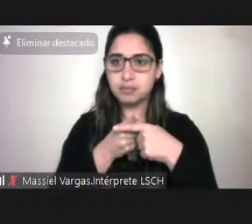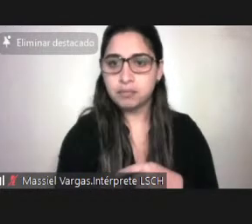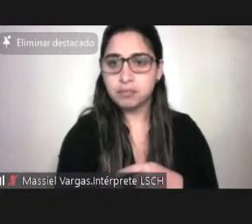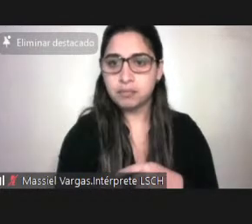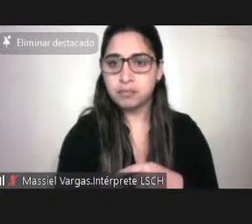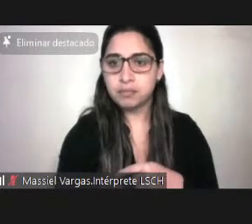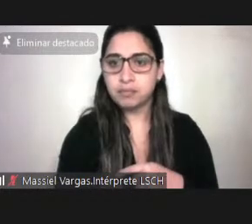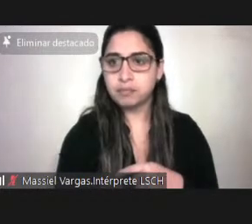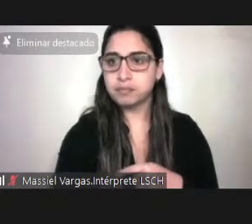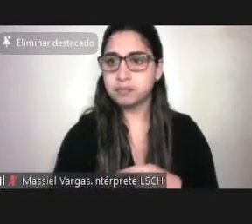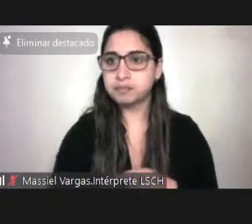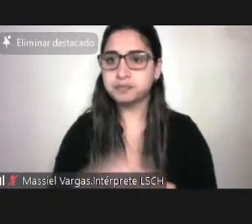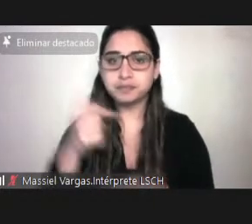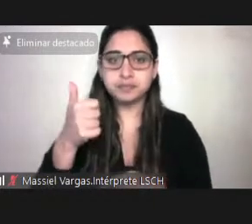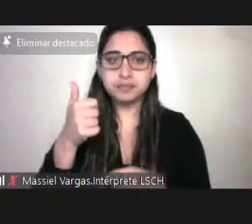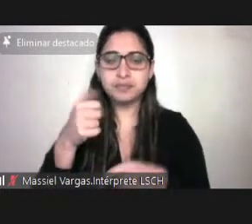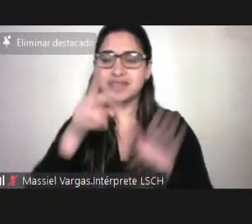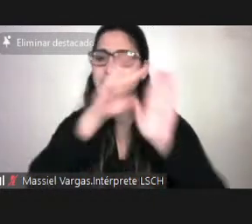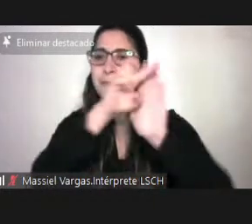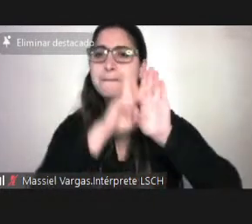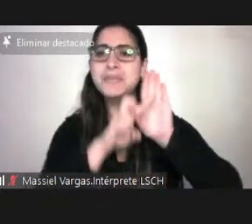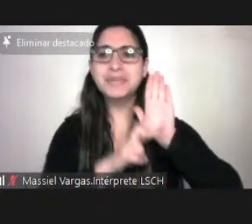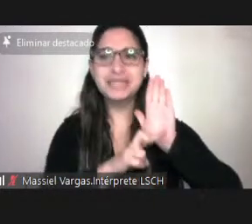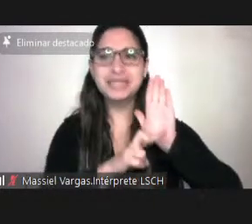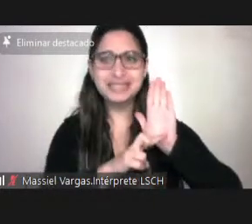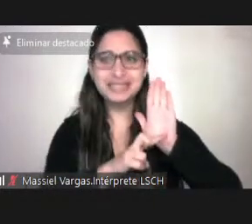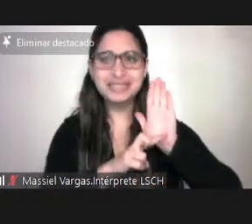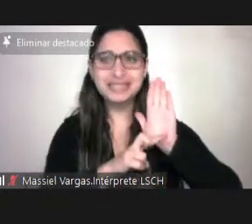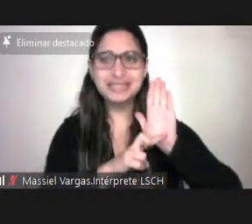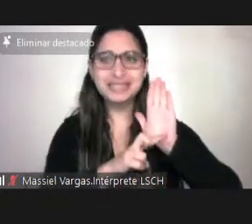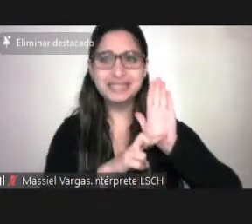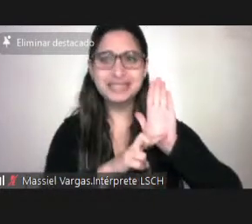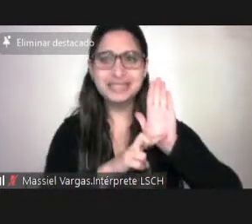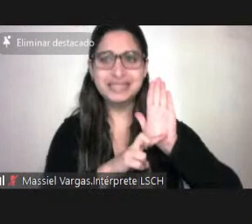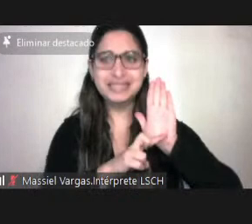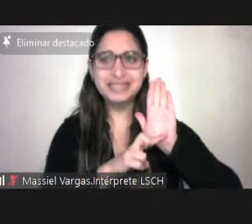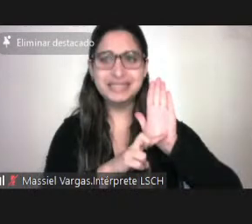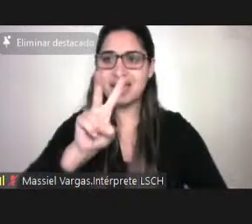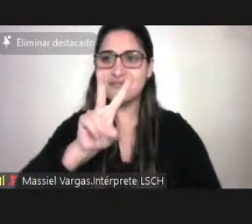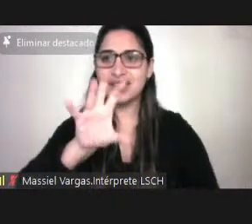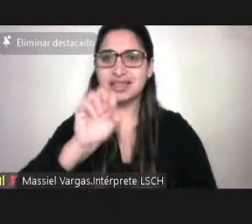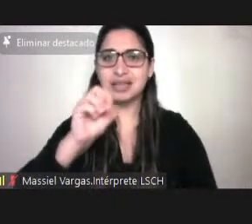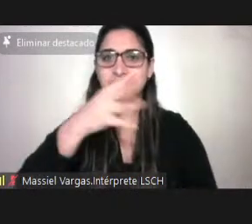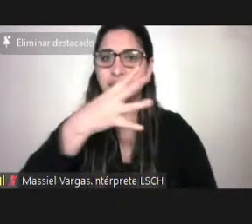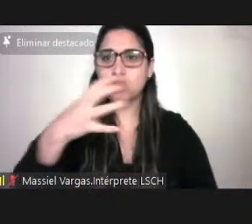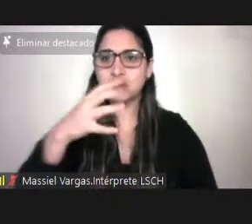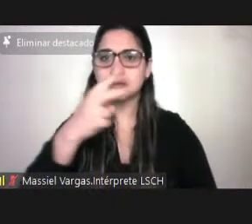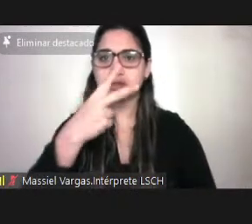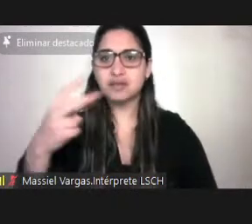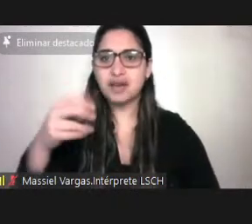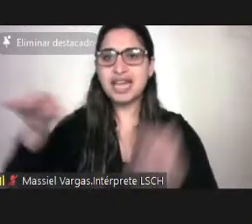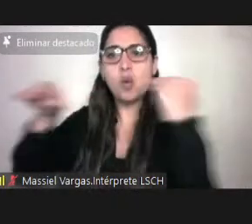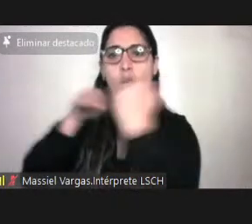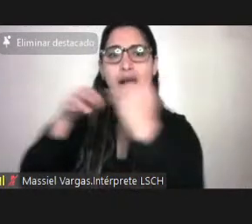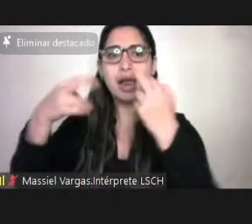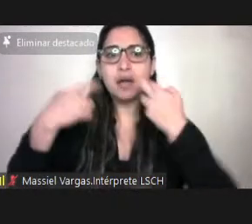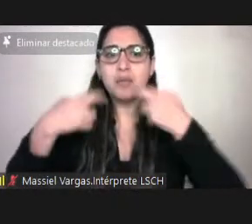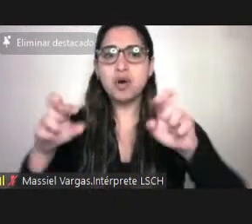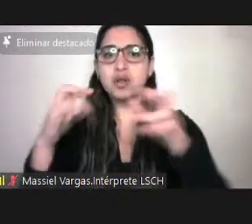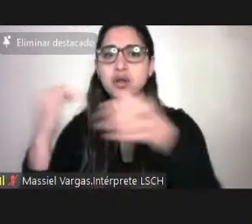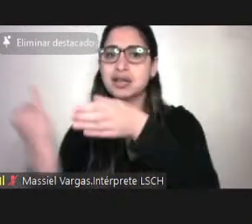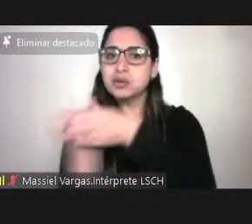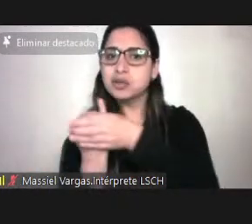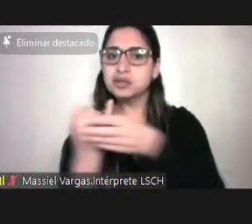Bueno, y los principios generales establecidos en la ley 20.422 sobre igualdad de oportunidades e inclusión social